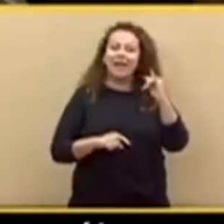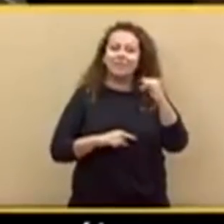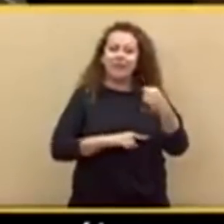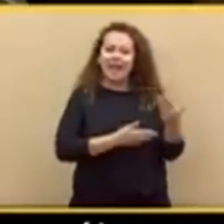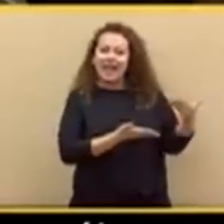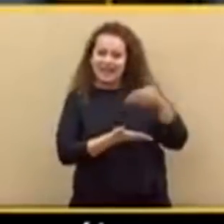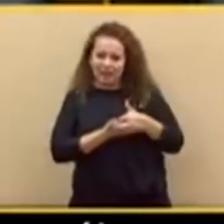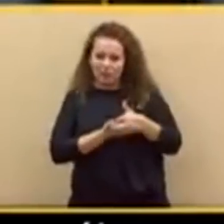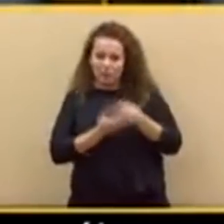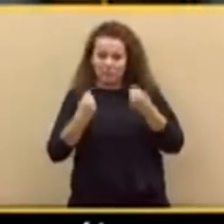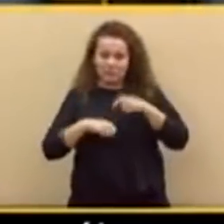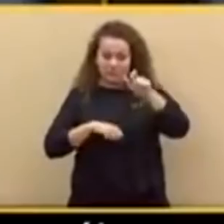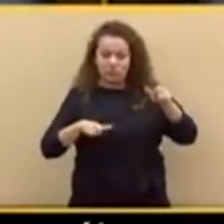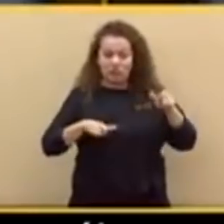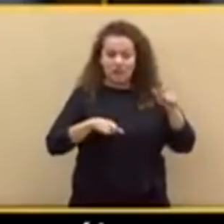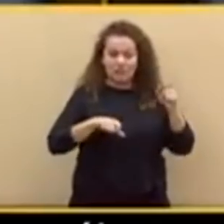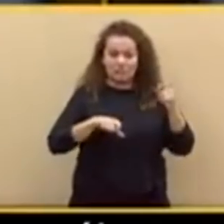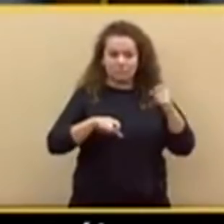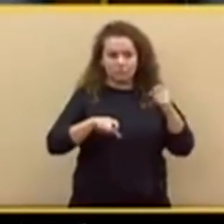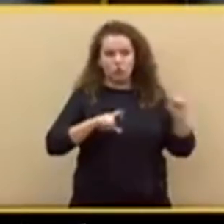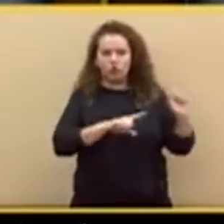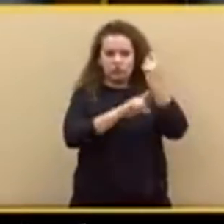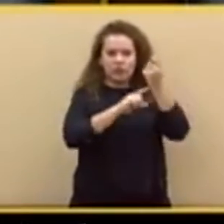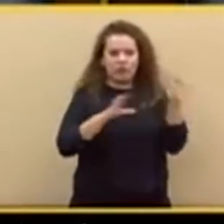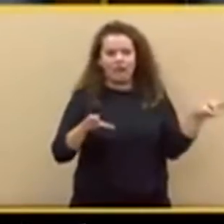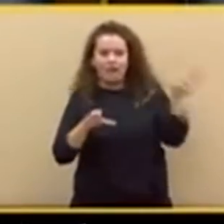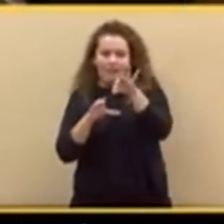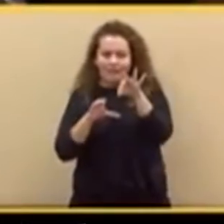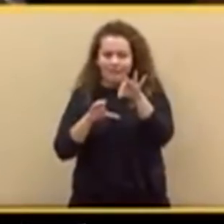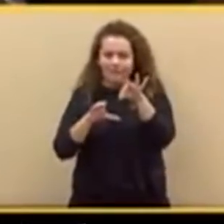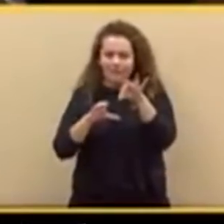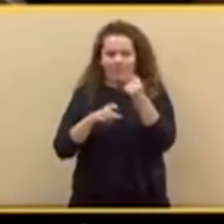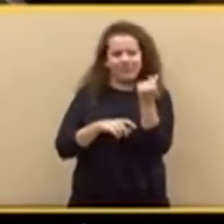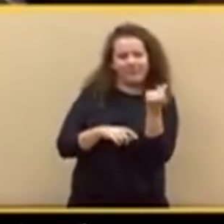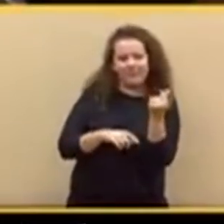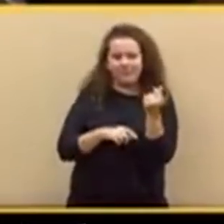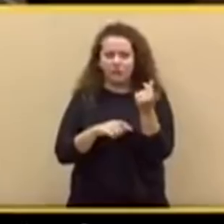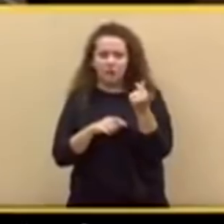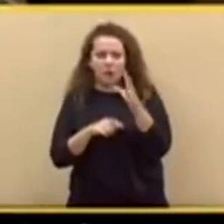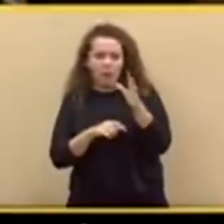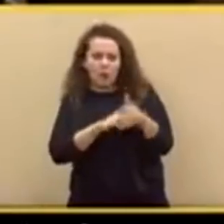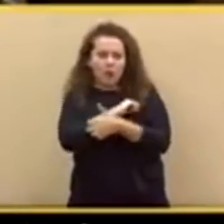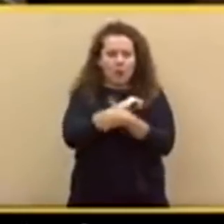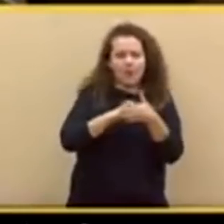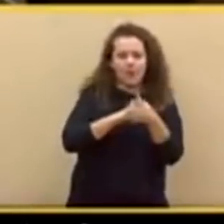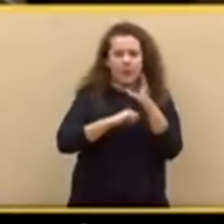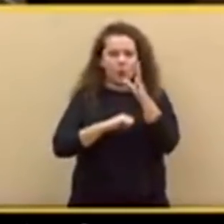hasta aquí en volandas con dinero de sangre, con dinero de miseria, con dinero de ruina y con dinero de dictaduras.